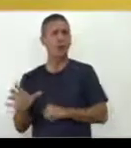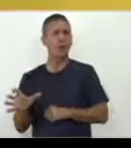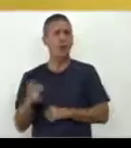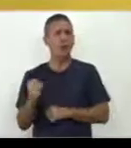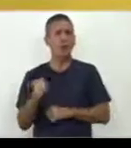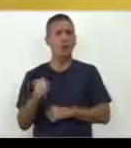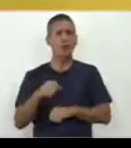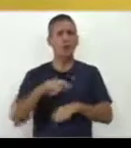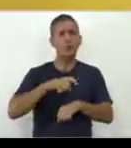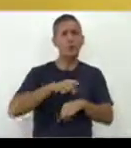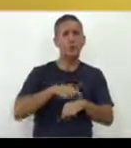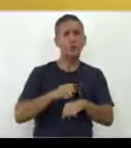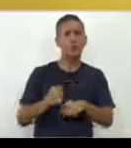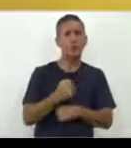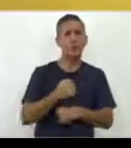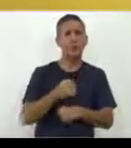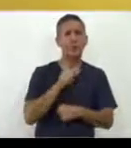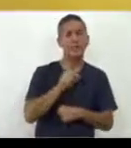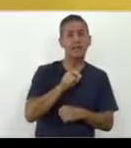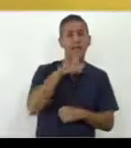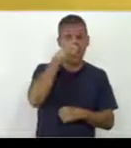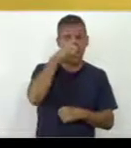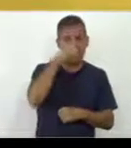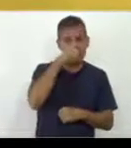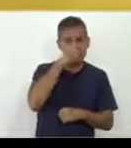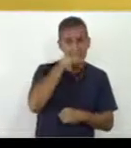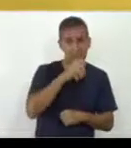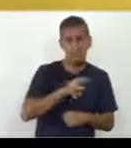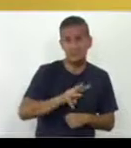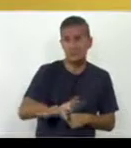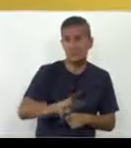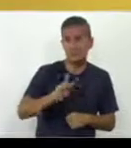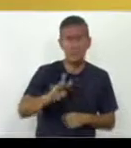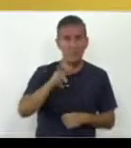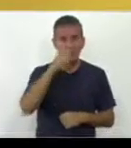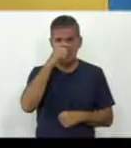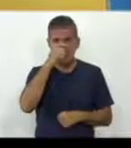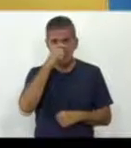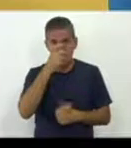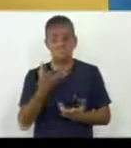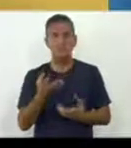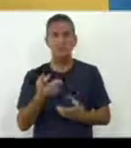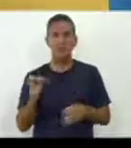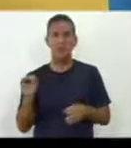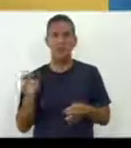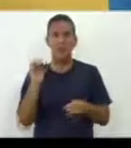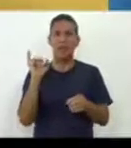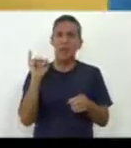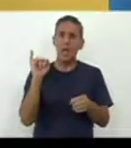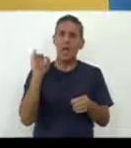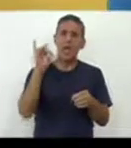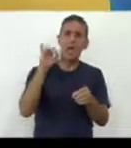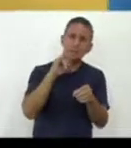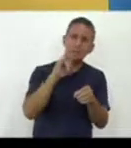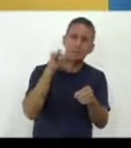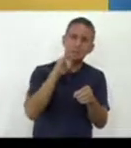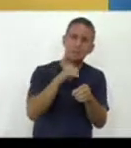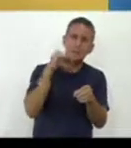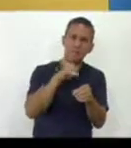de utilización en ese niño de apenas tres años, podemos acumular una gran cantidad de tiempo